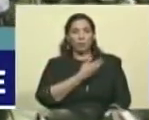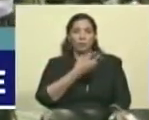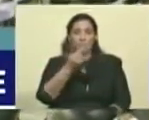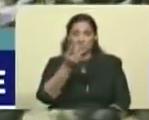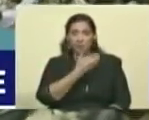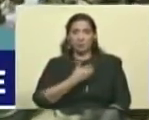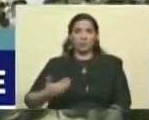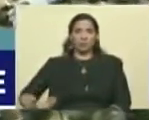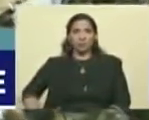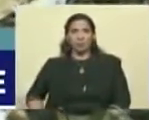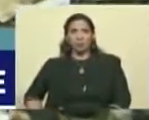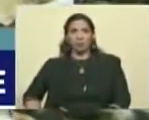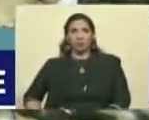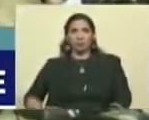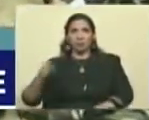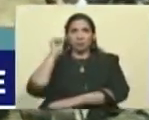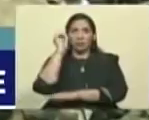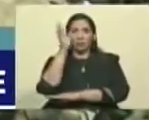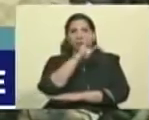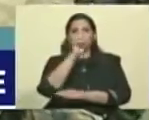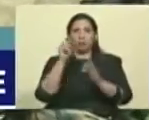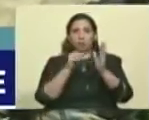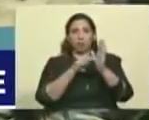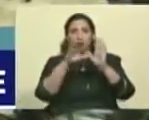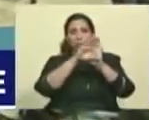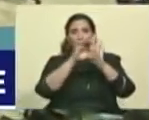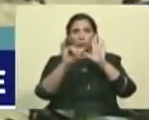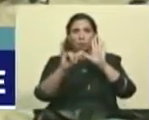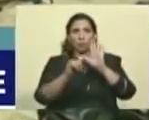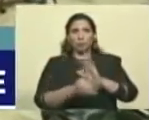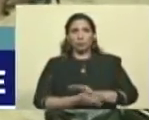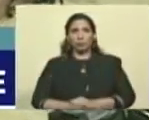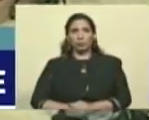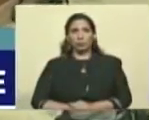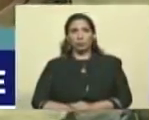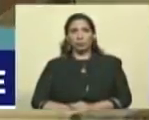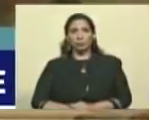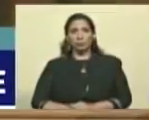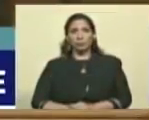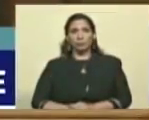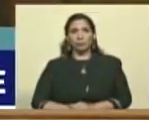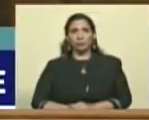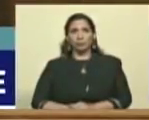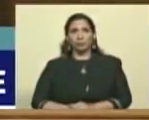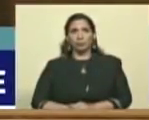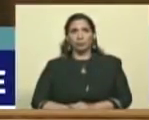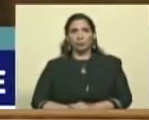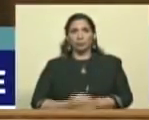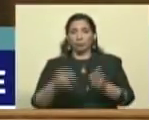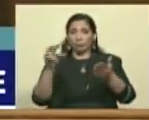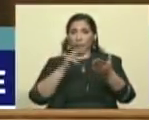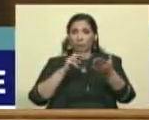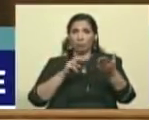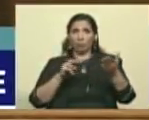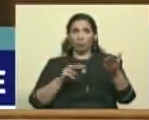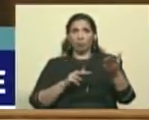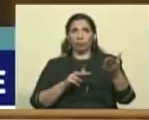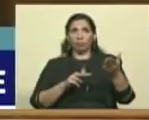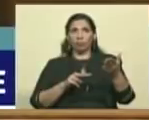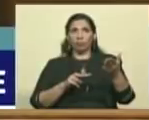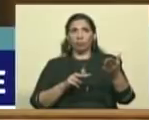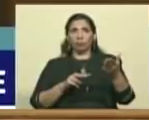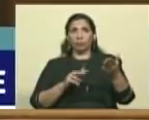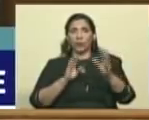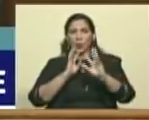la Asamblea Nacional Constituyente. Antes de darle lectura, si me permiten, yo voy a hacer solo un